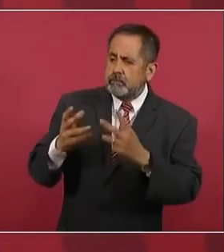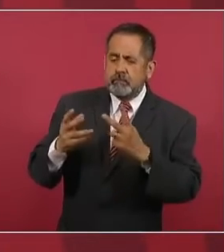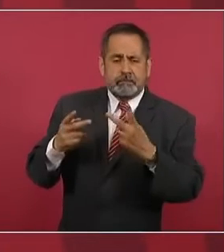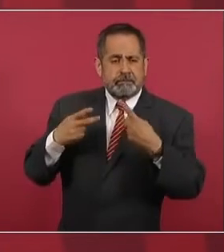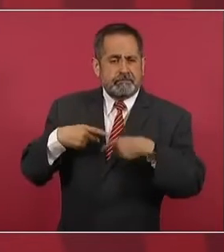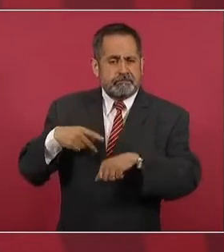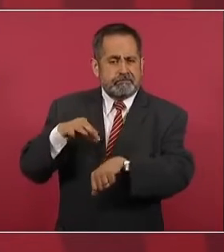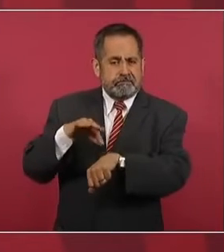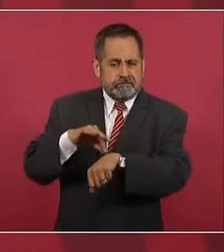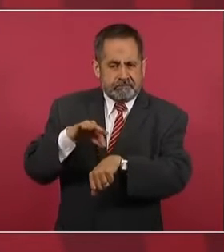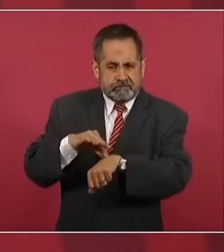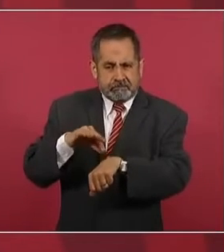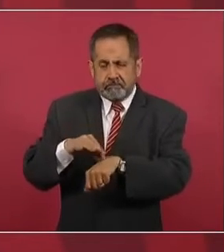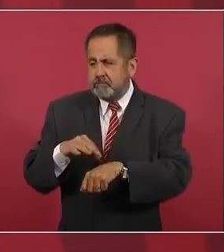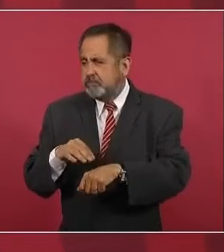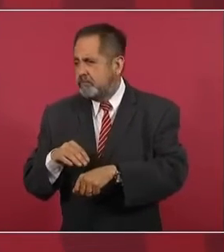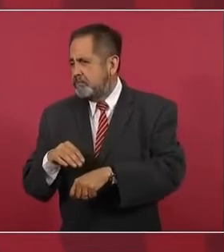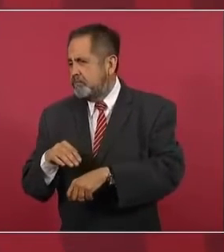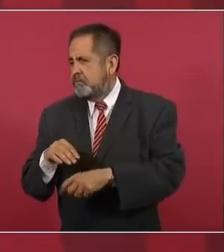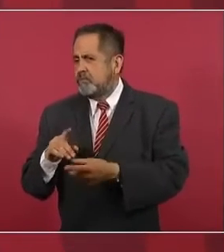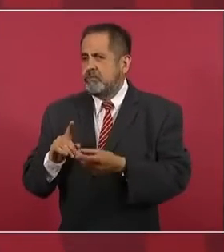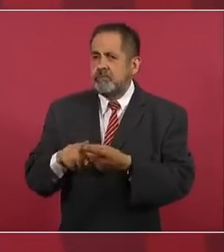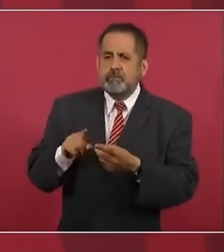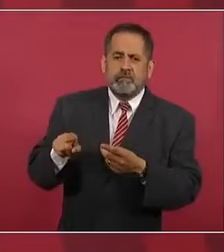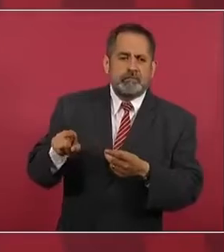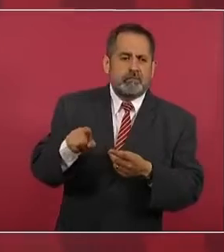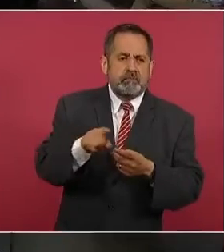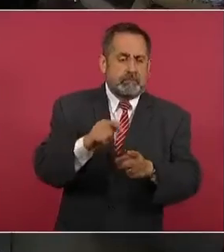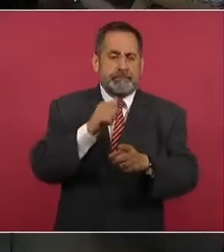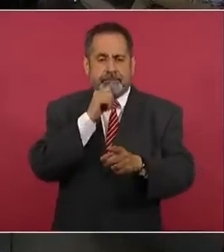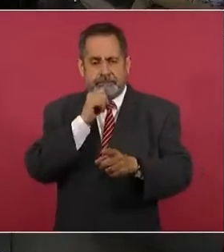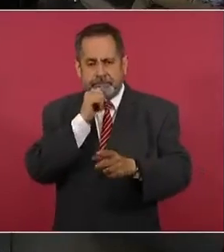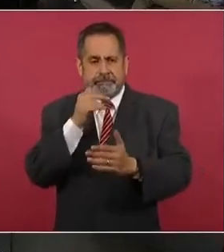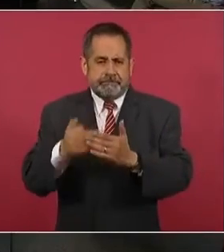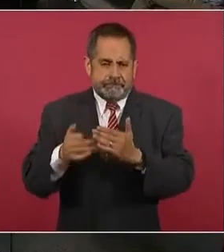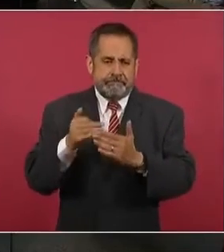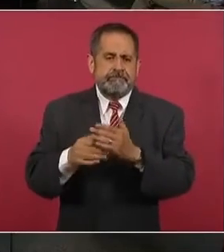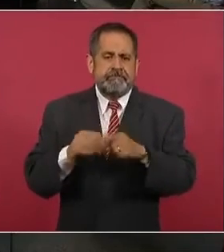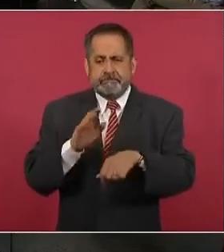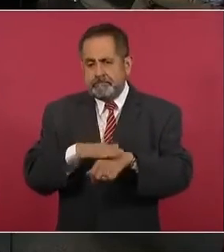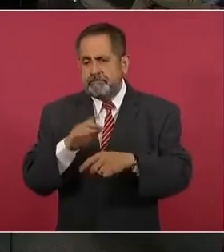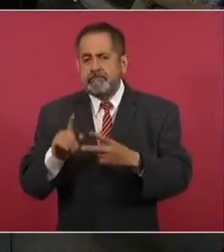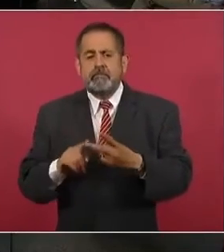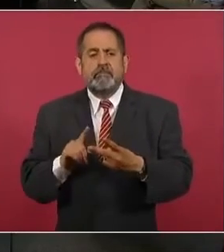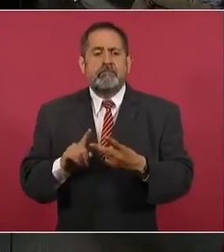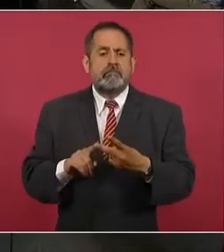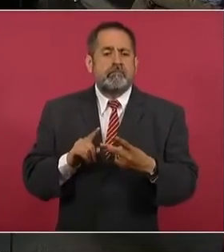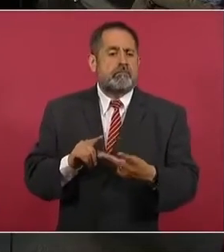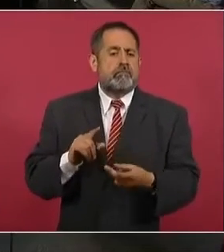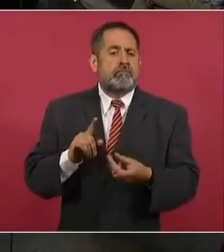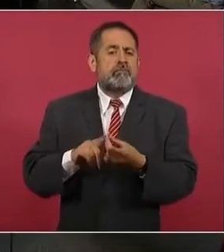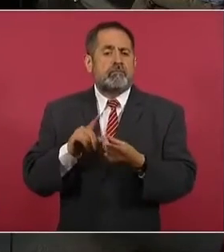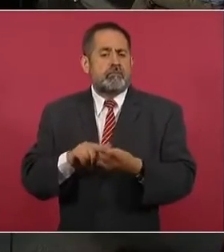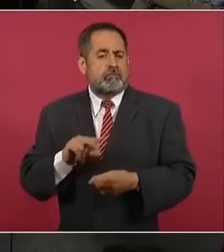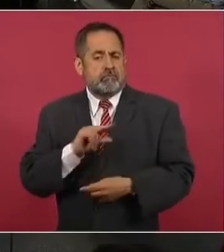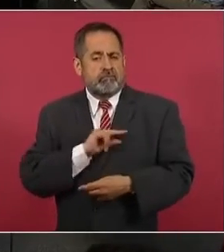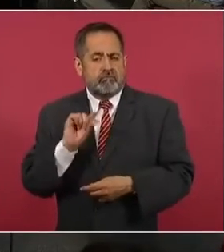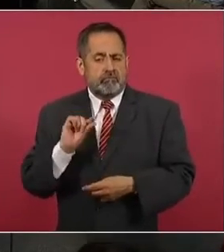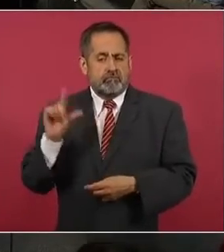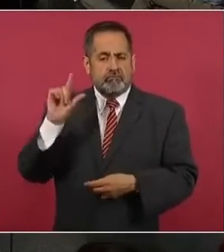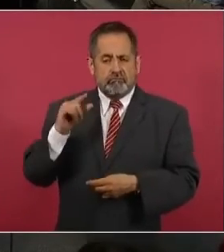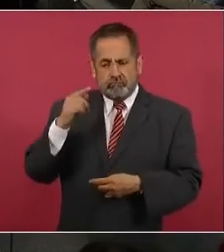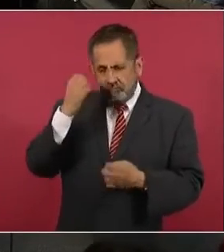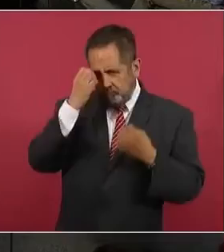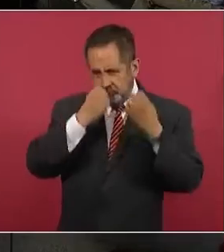dónde nos faltan, especialistas, dónde se